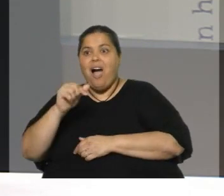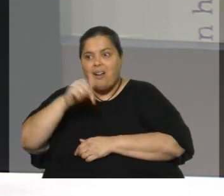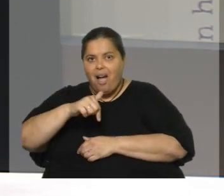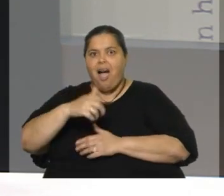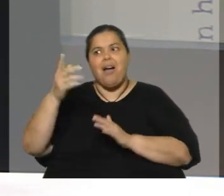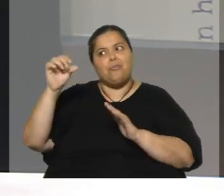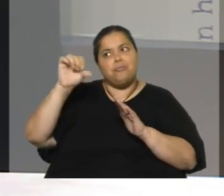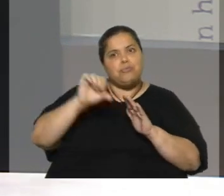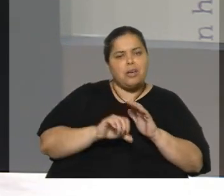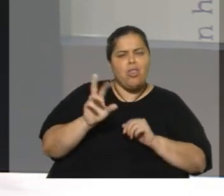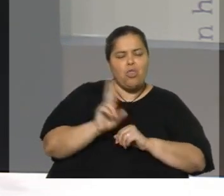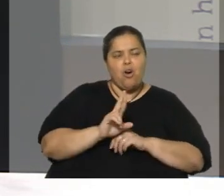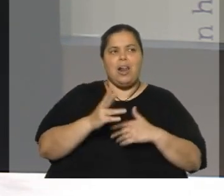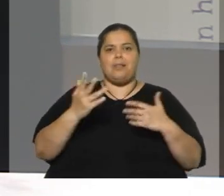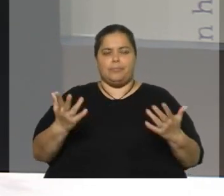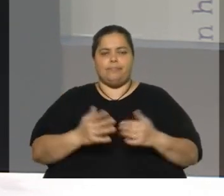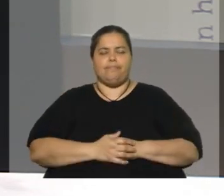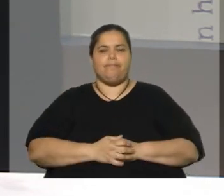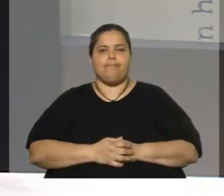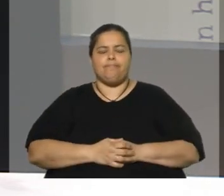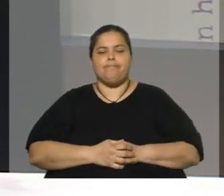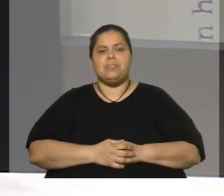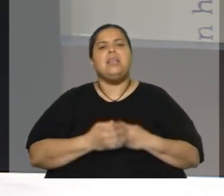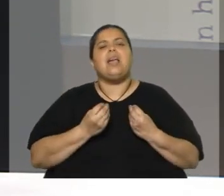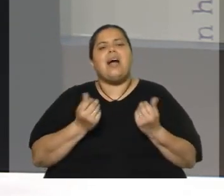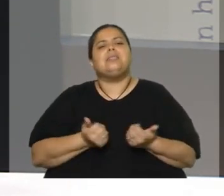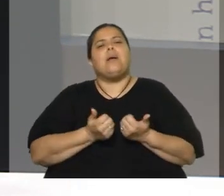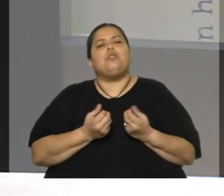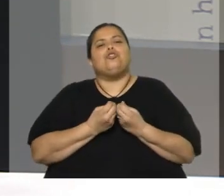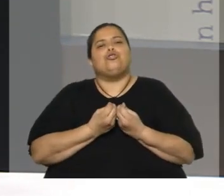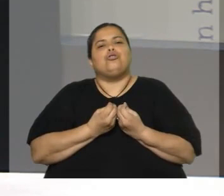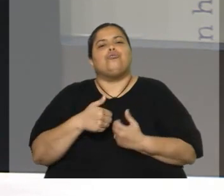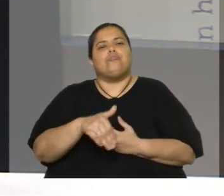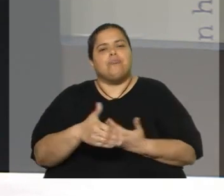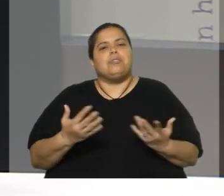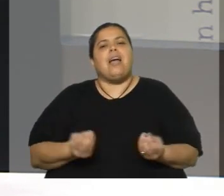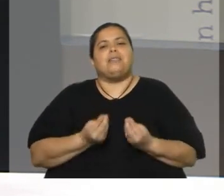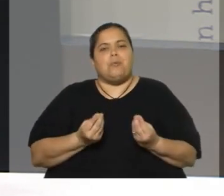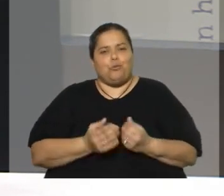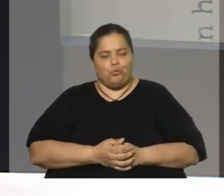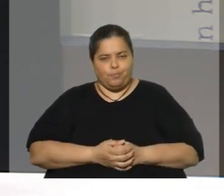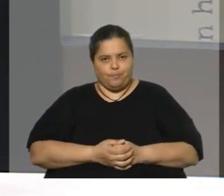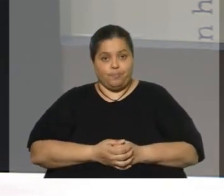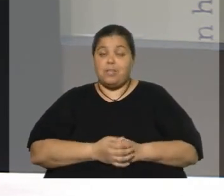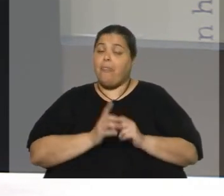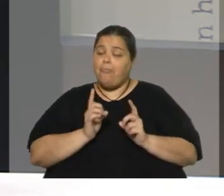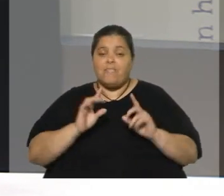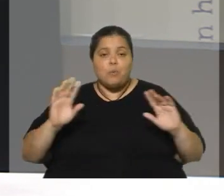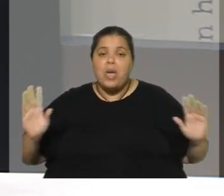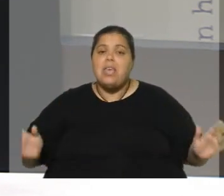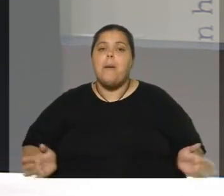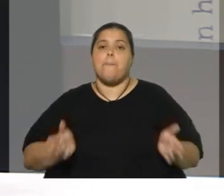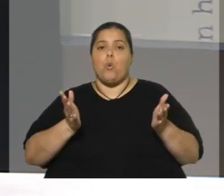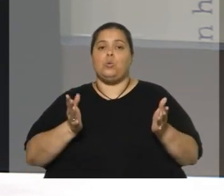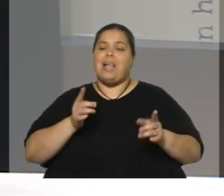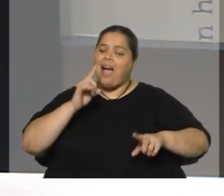respecto al resto del mundo que con respecto a la región. ¿Qué hacer entonces? Bueno, ¿qué hacer? Bueno, impulsar y seguir con muchas